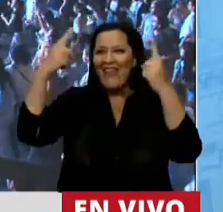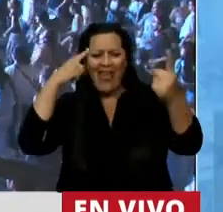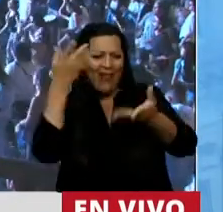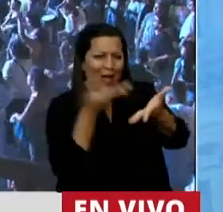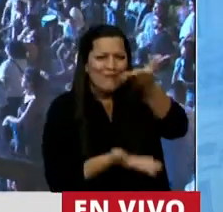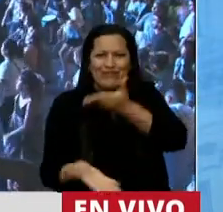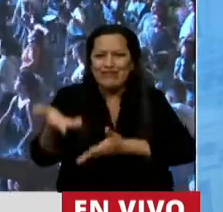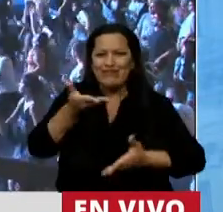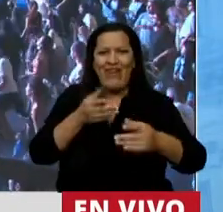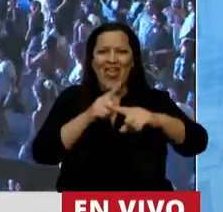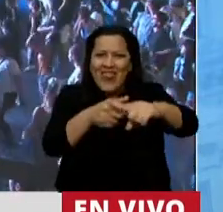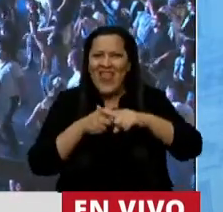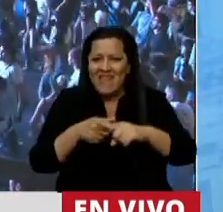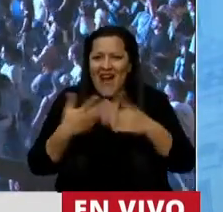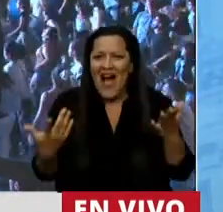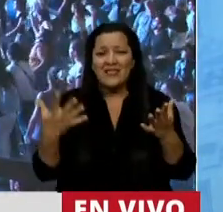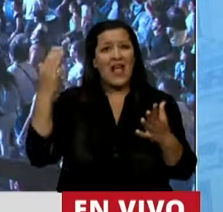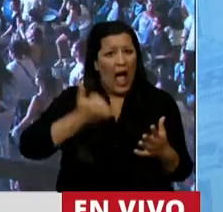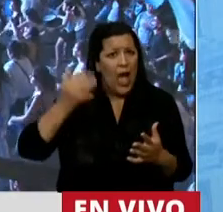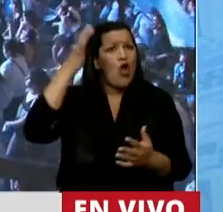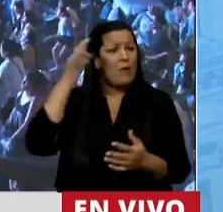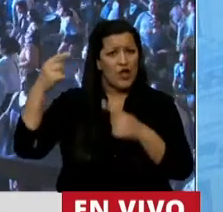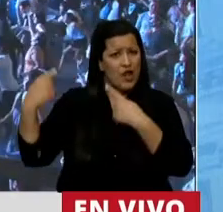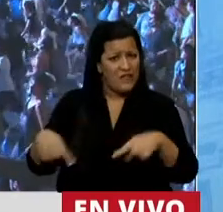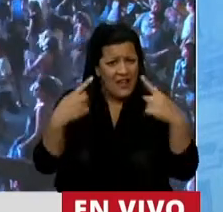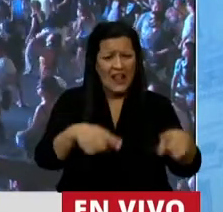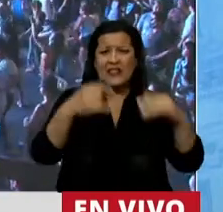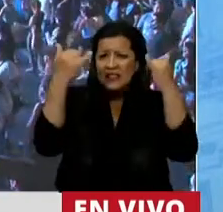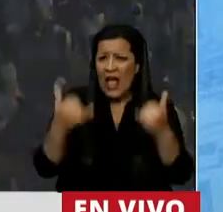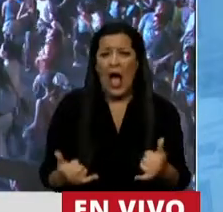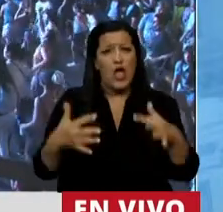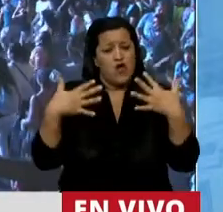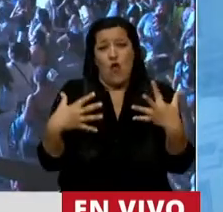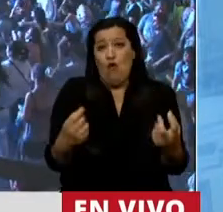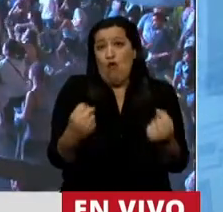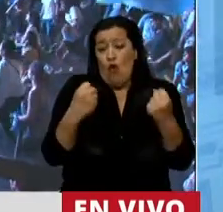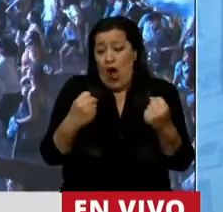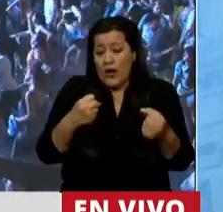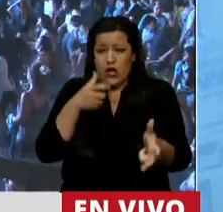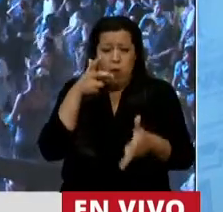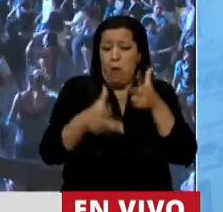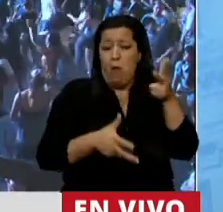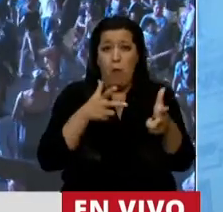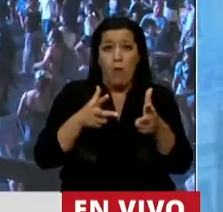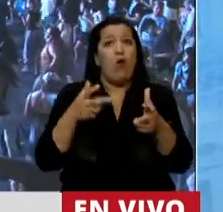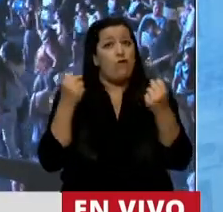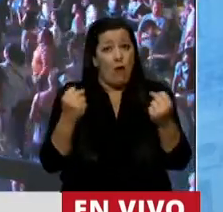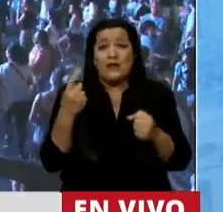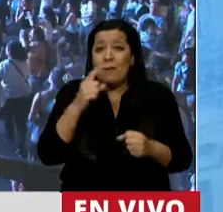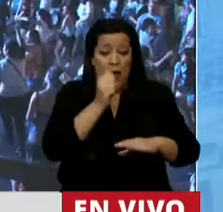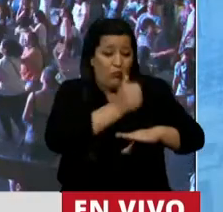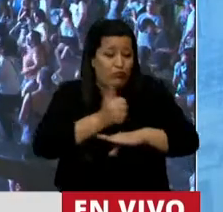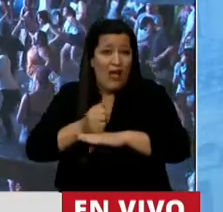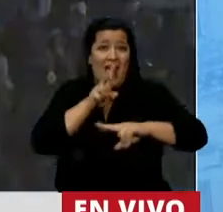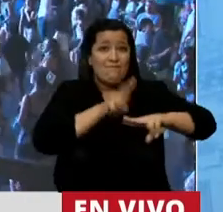nos encuentra con posiciones distintas, con posiciones intensas, pero estamos acá los diputados